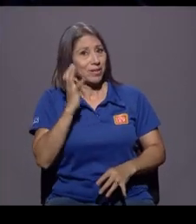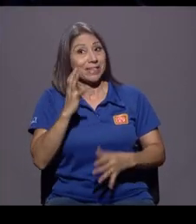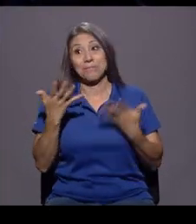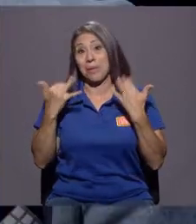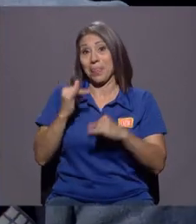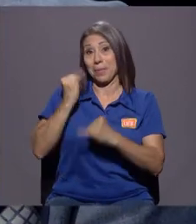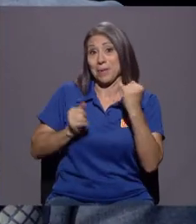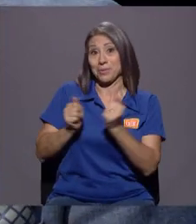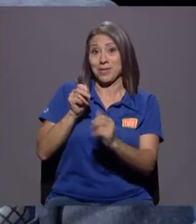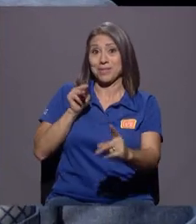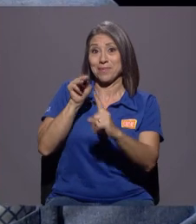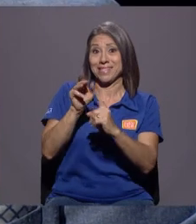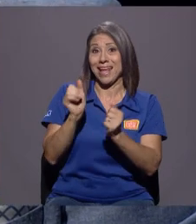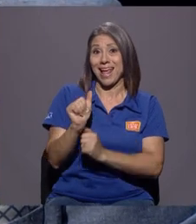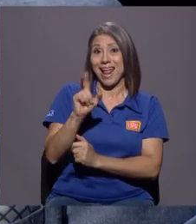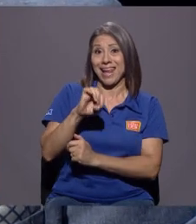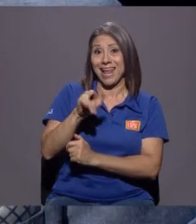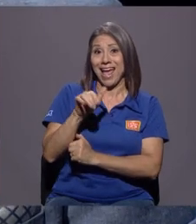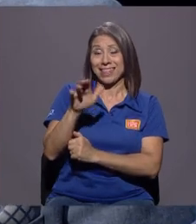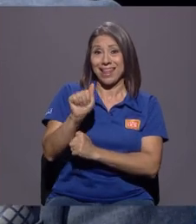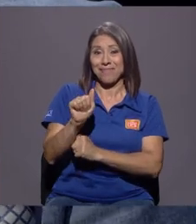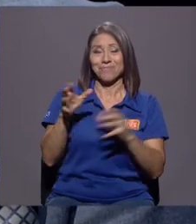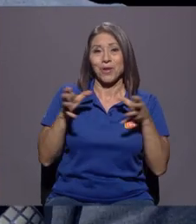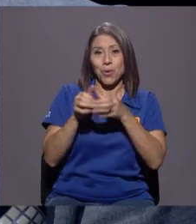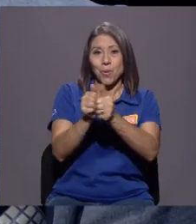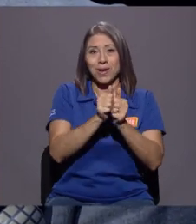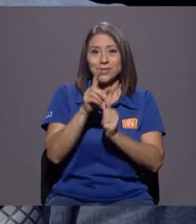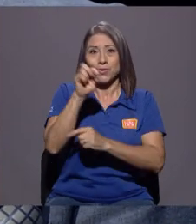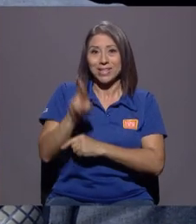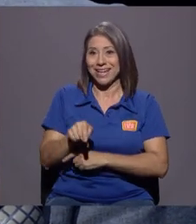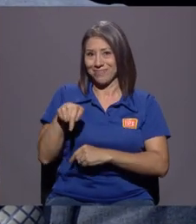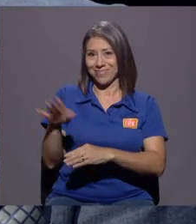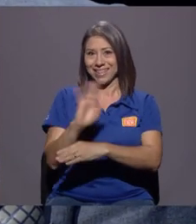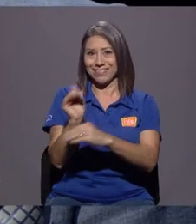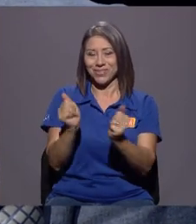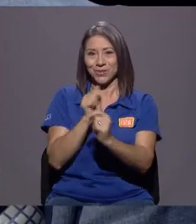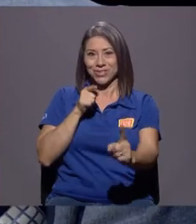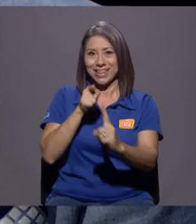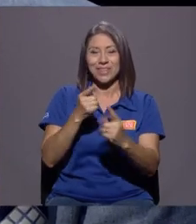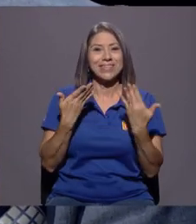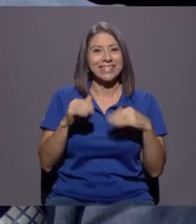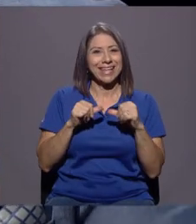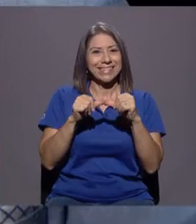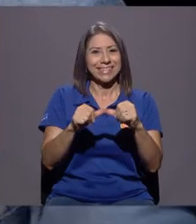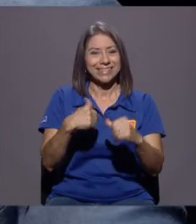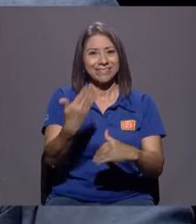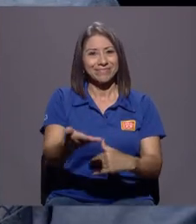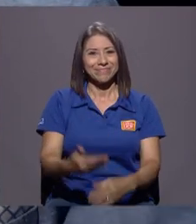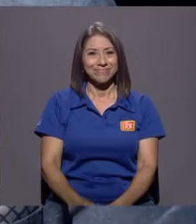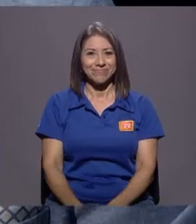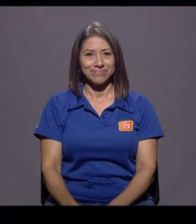de Alejandra en Coalición Costa Rica. Acá estamos haciendo televisión con sentido, así que ya casi regresamos.